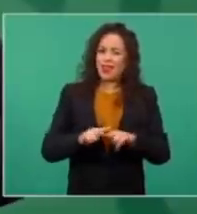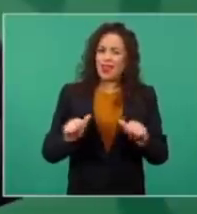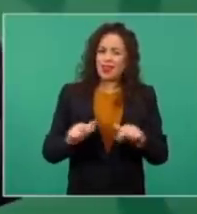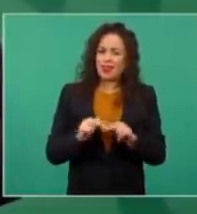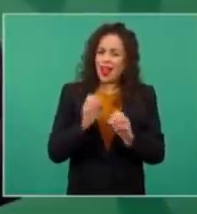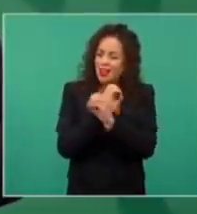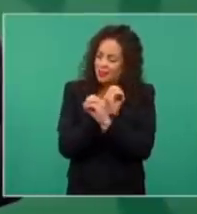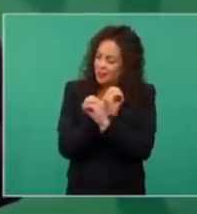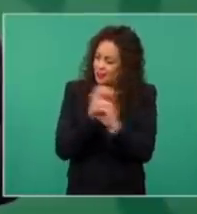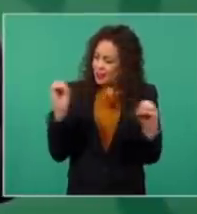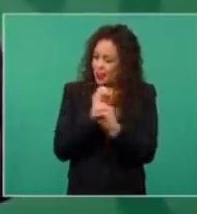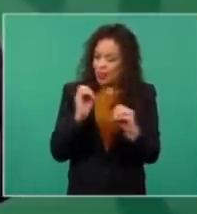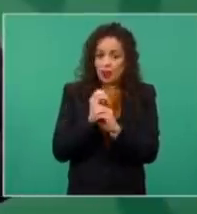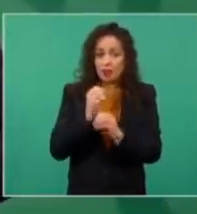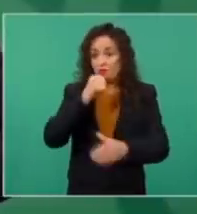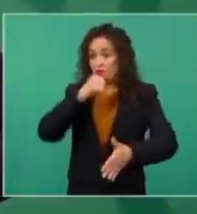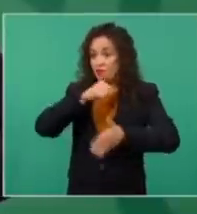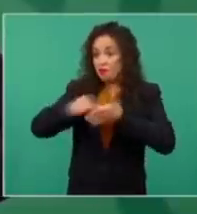Cero censura.